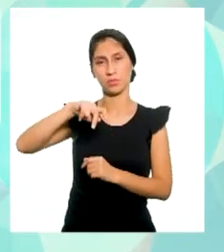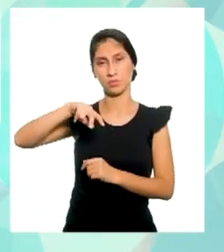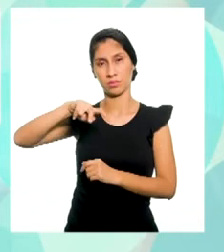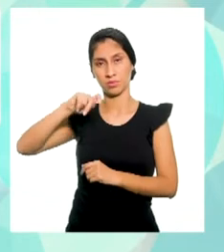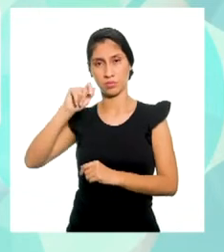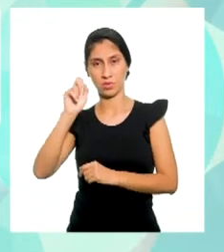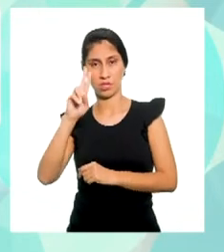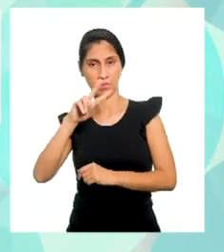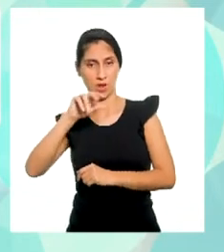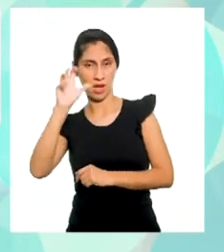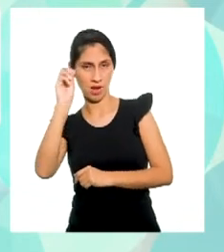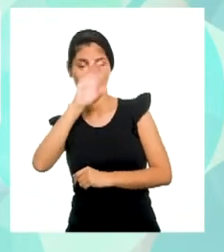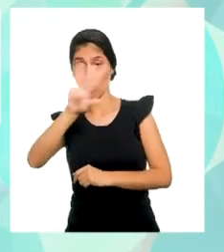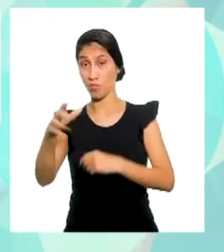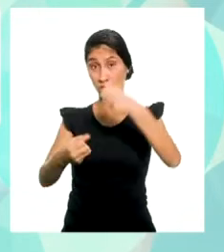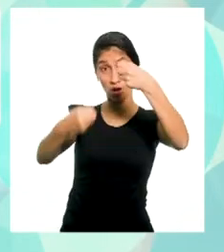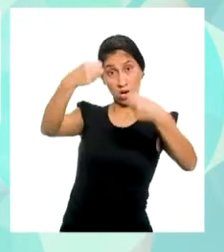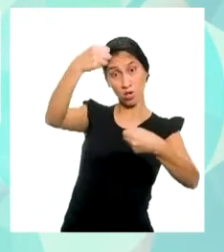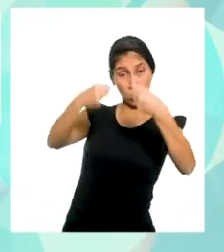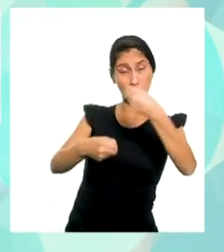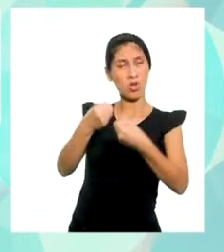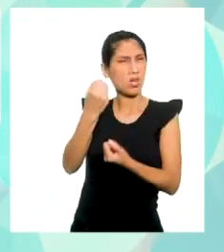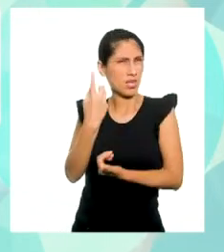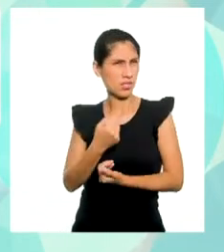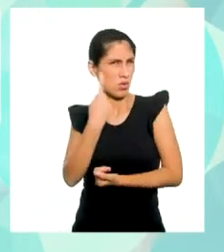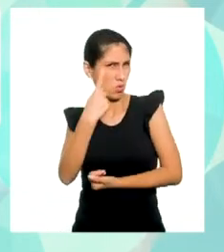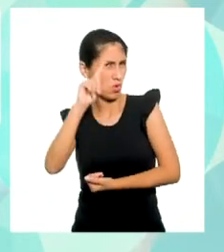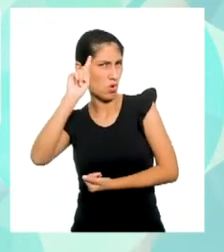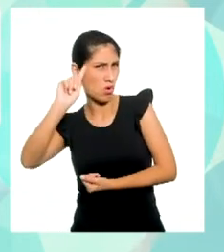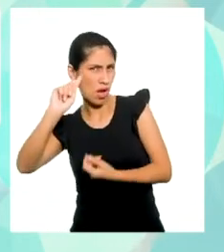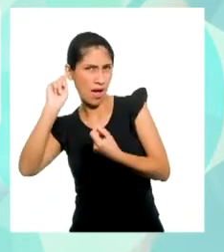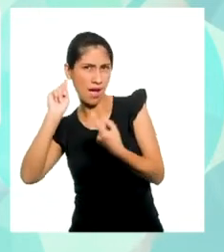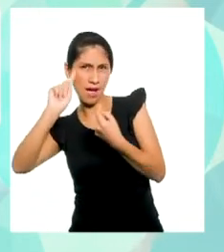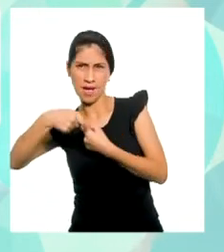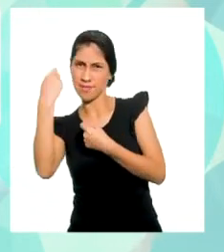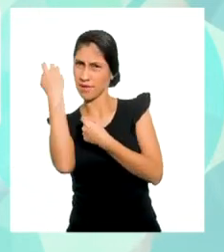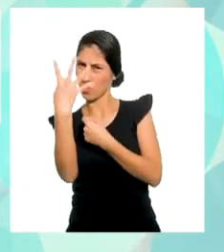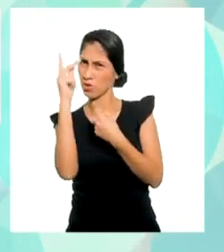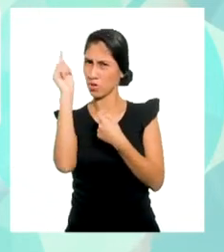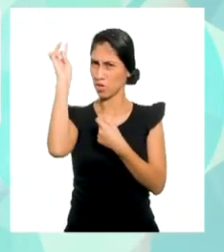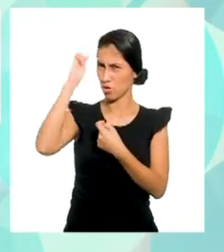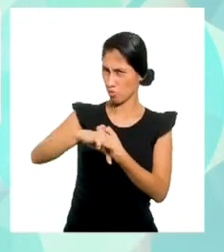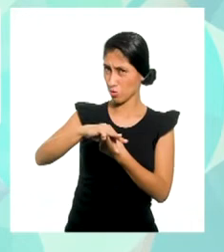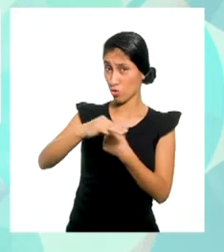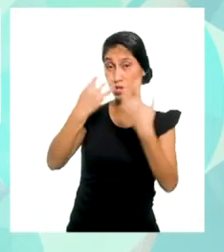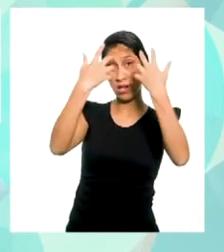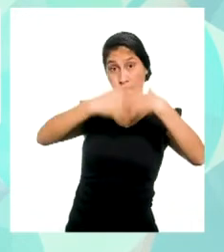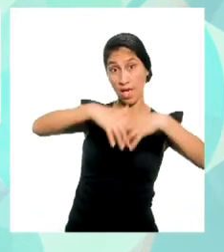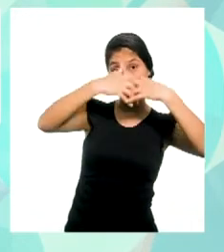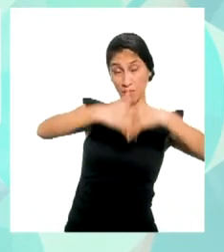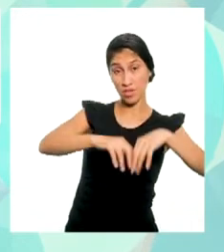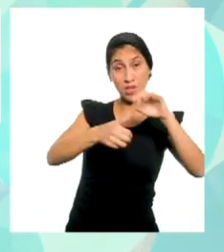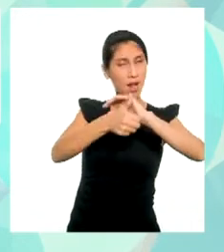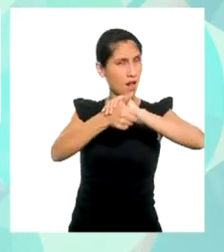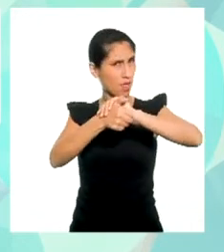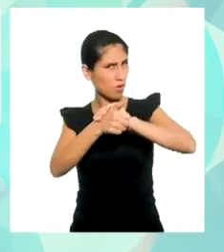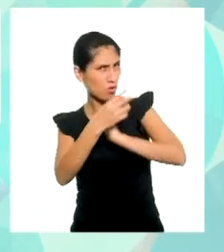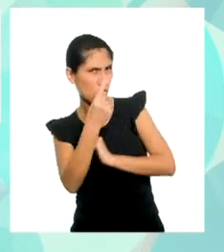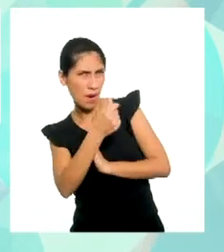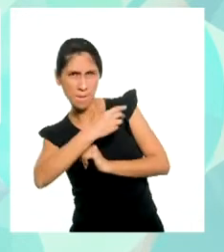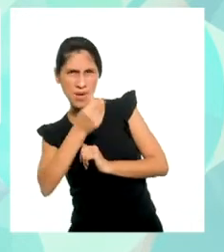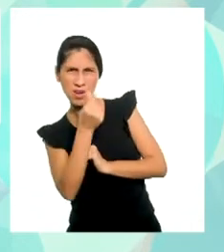entre 1 kilómetro a 4 kilómetros, la empresa La Tortuga Veloz tiene un